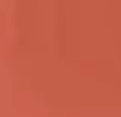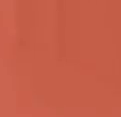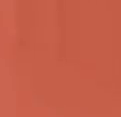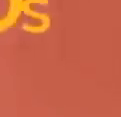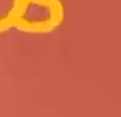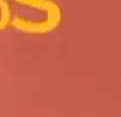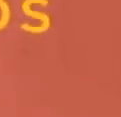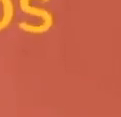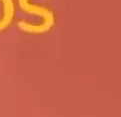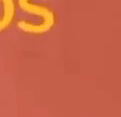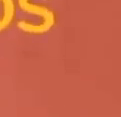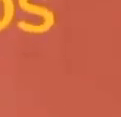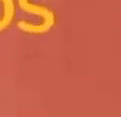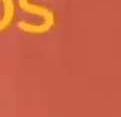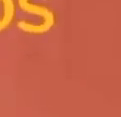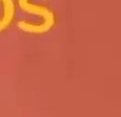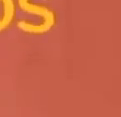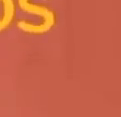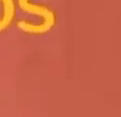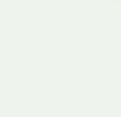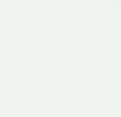bienestar Es el de todos